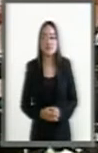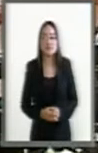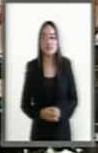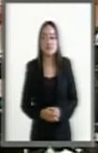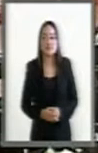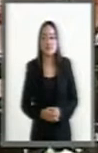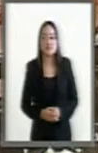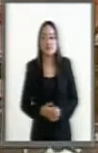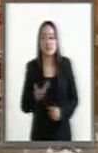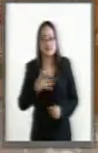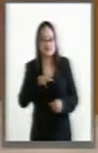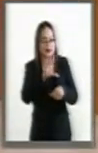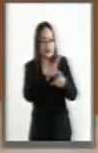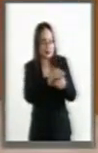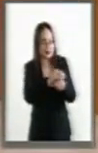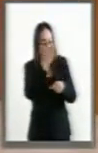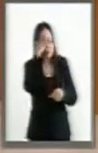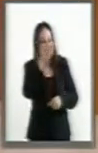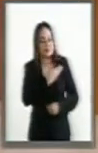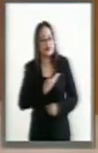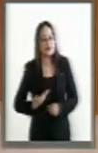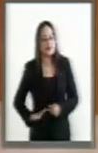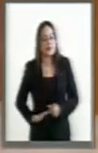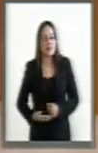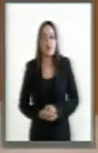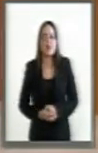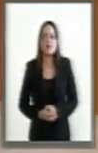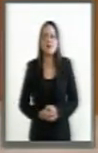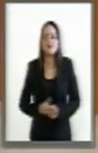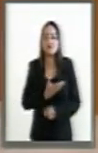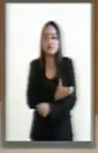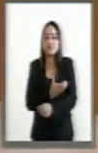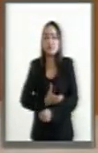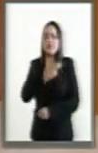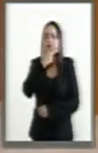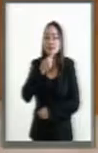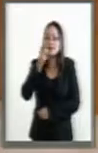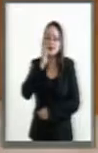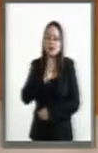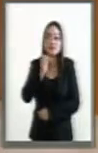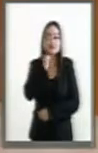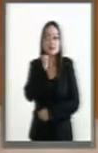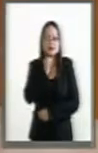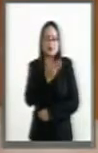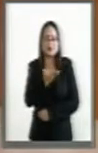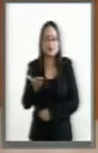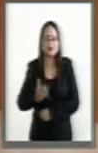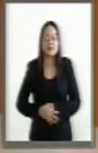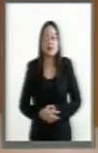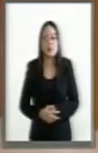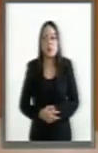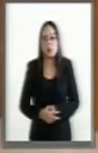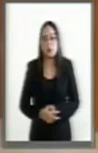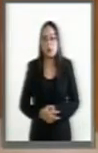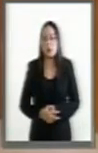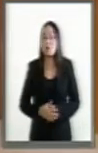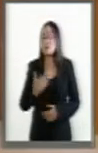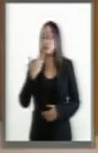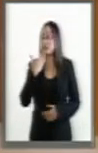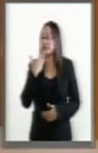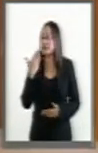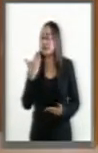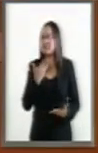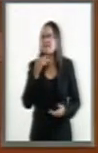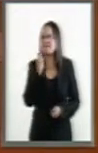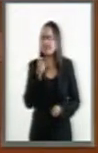Con su permiso, señor presidente, compañeras y compañeros senadores. Quiero dar la bienvenida a los